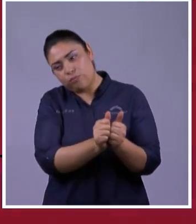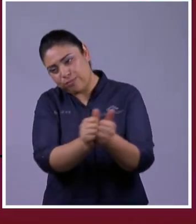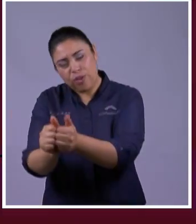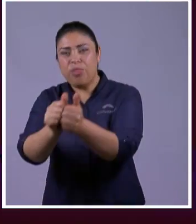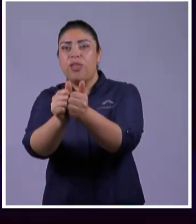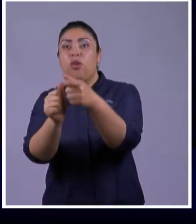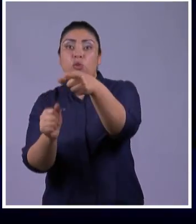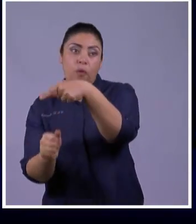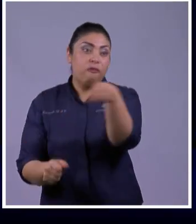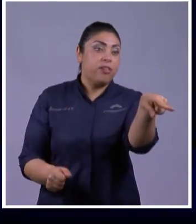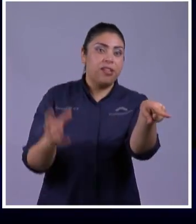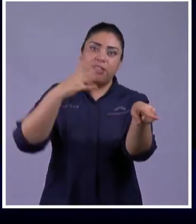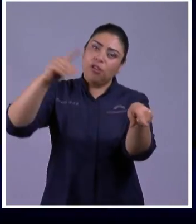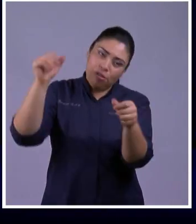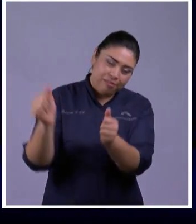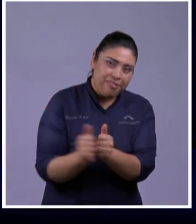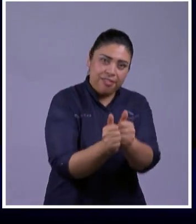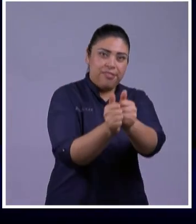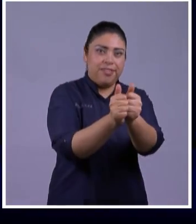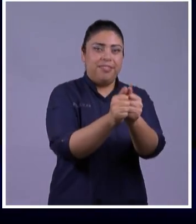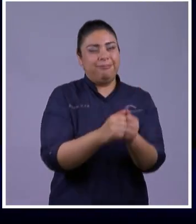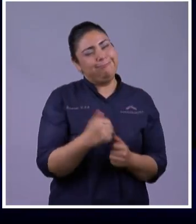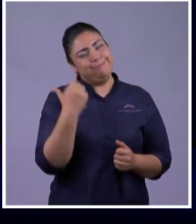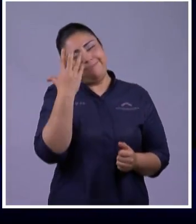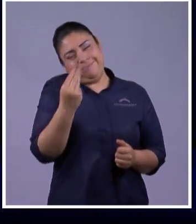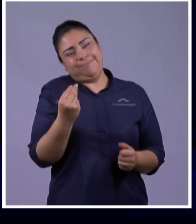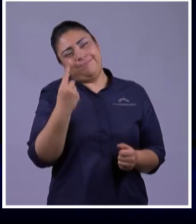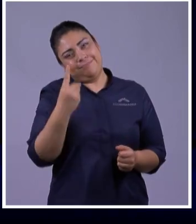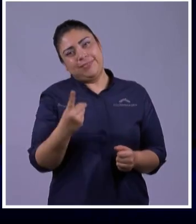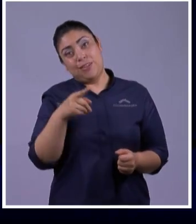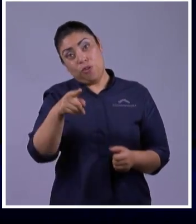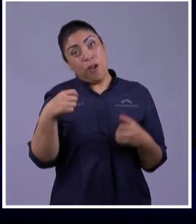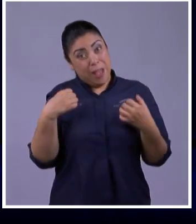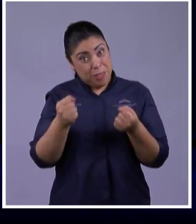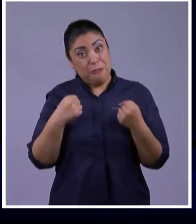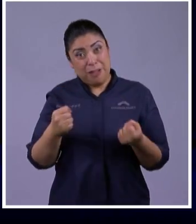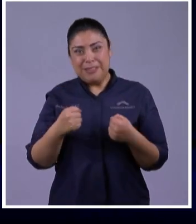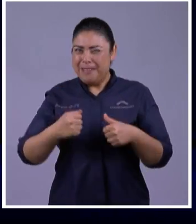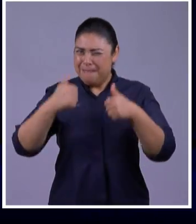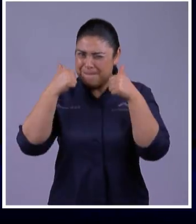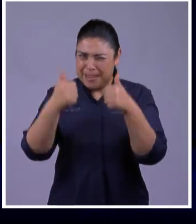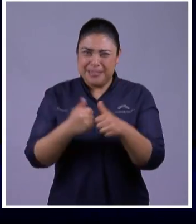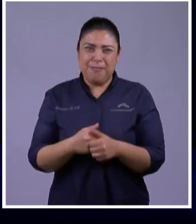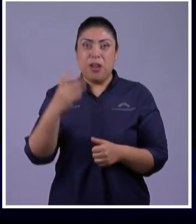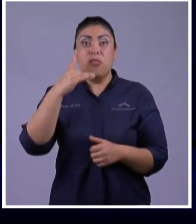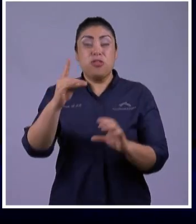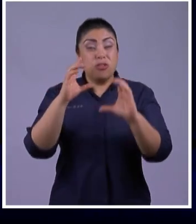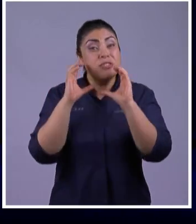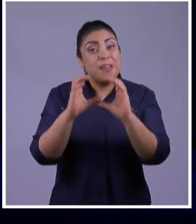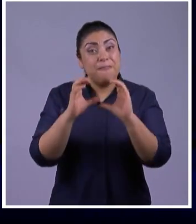Mira Lo que emprendas Saldrá bien No te dejará No te desamparará Como estuvo Con Moisés